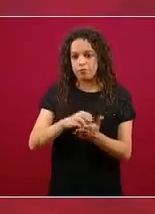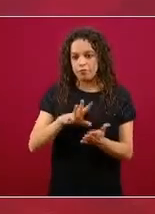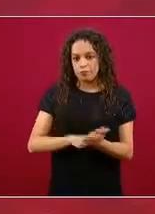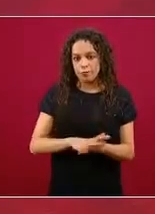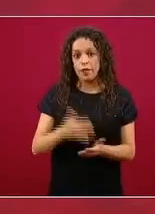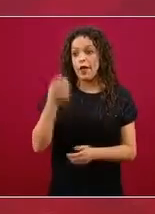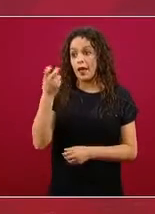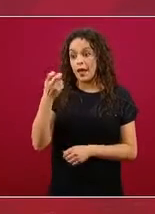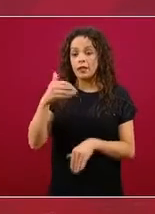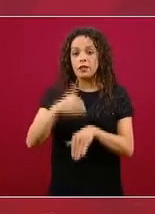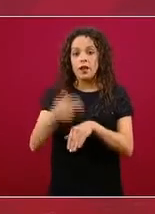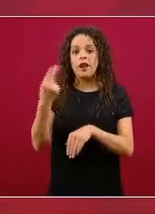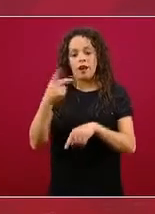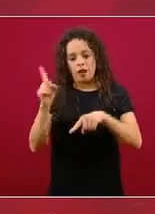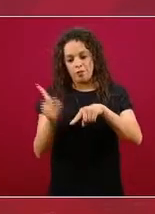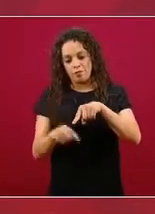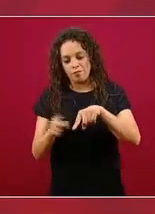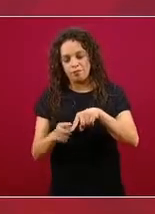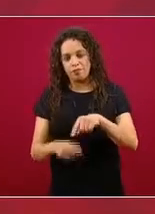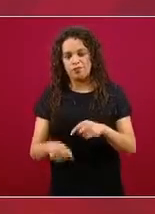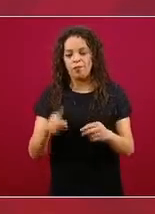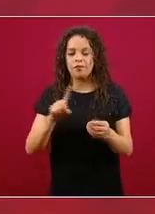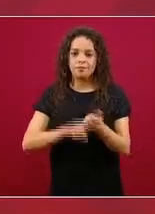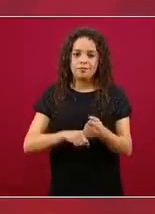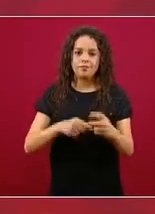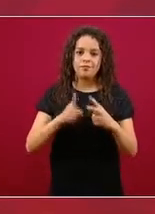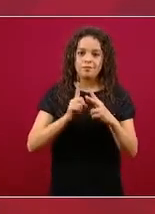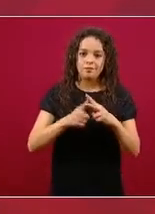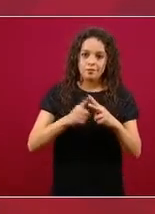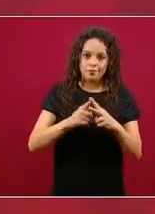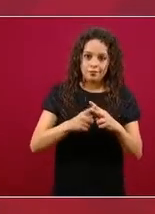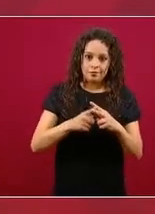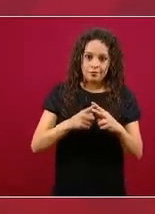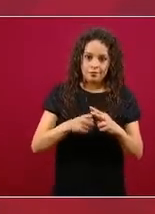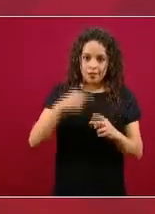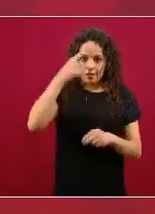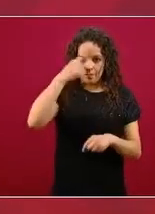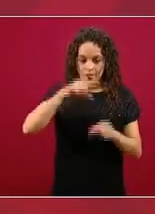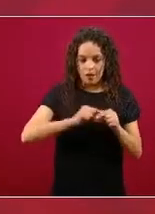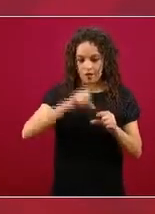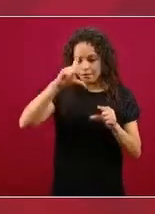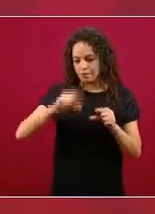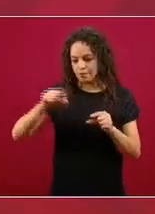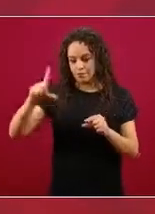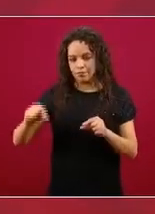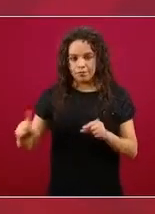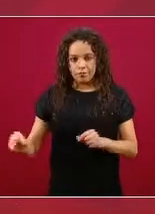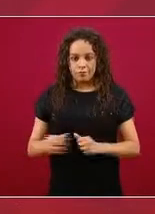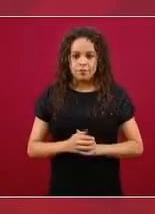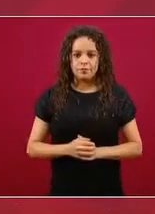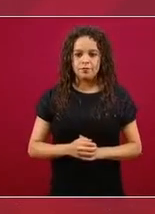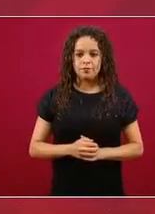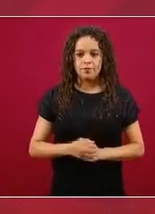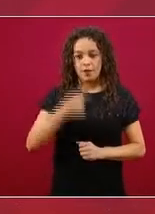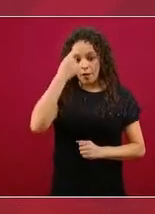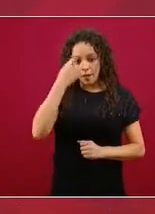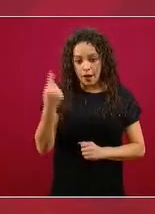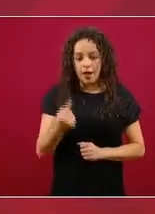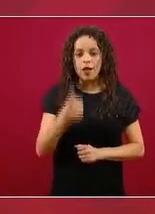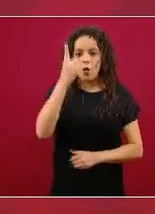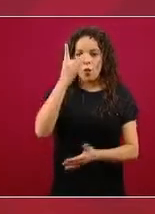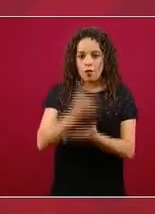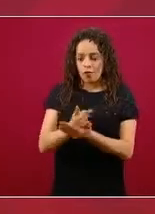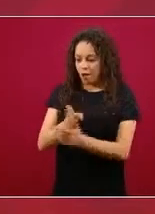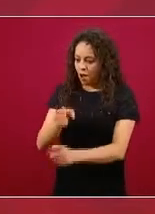descontar de la estadística total. Y entonces, ahora sí, enfocarnos en la totalidad de personas que